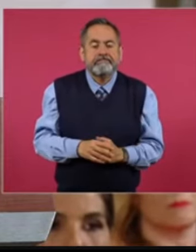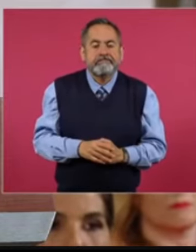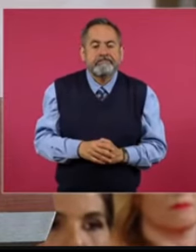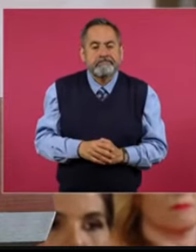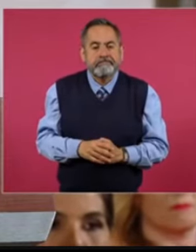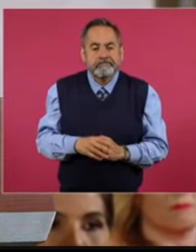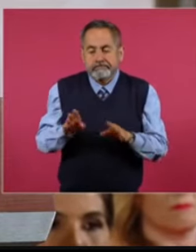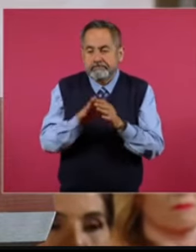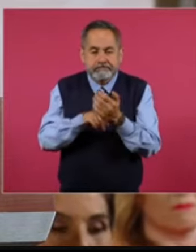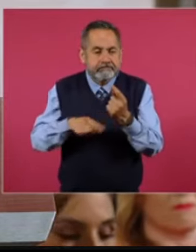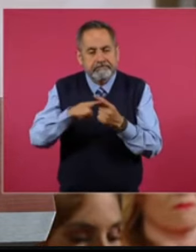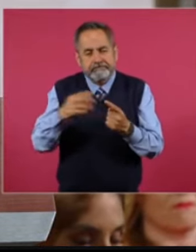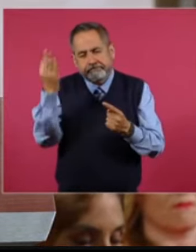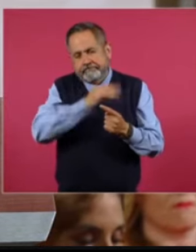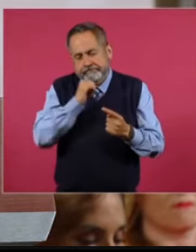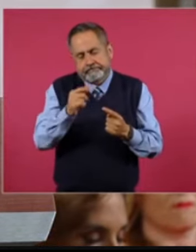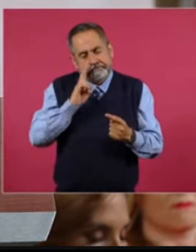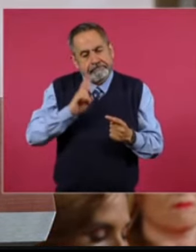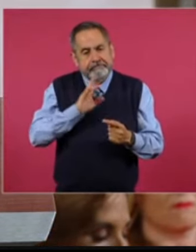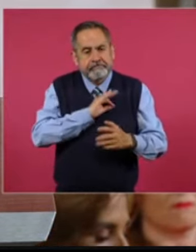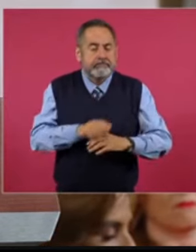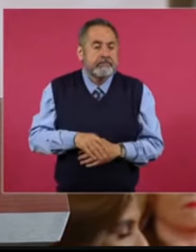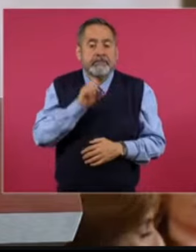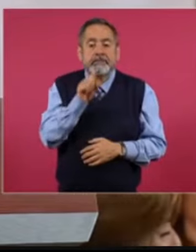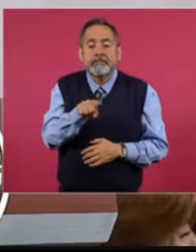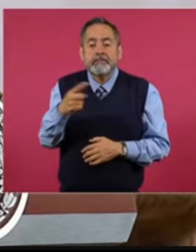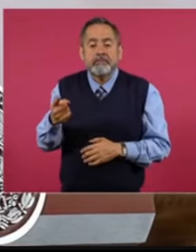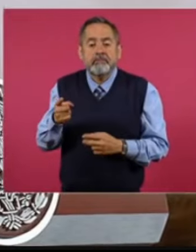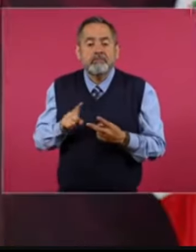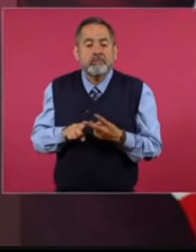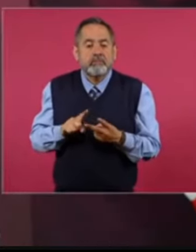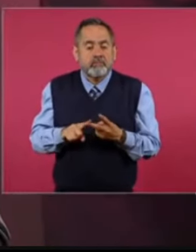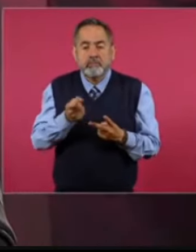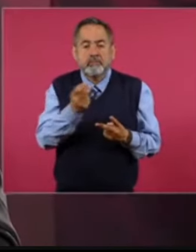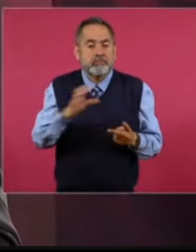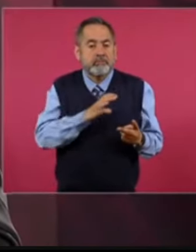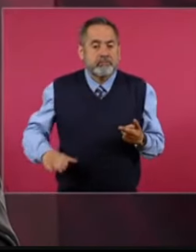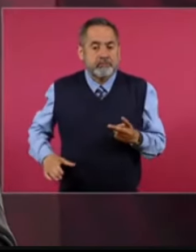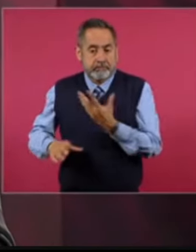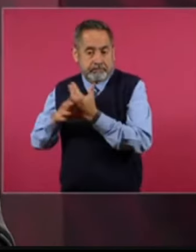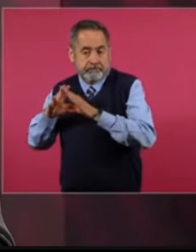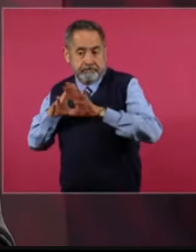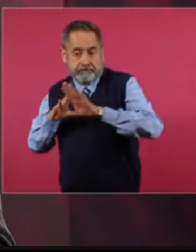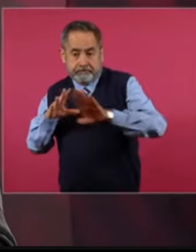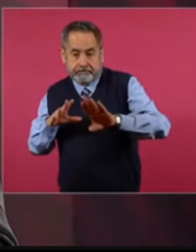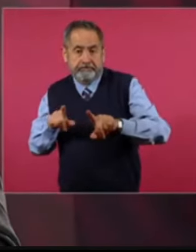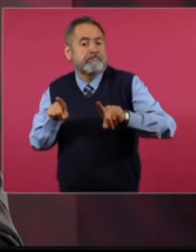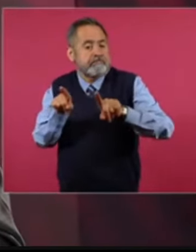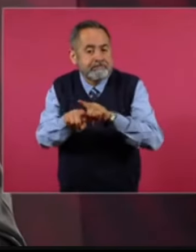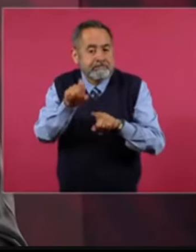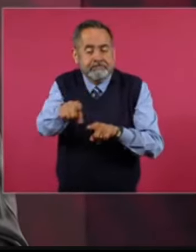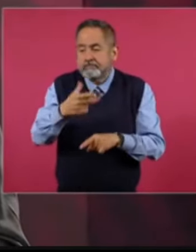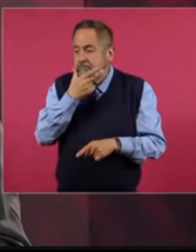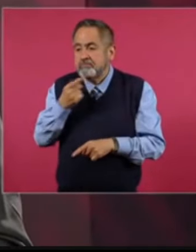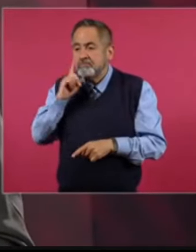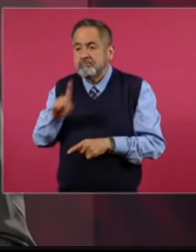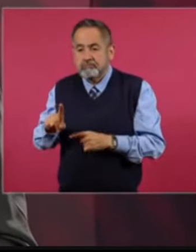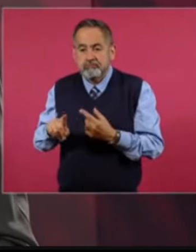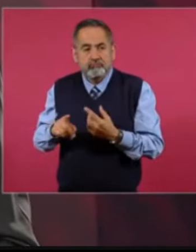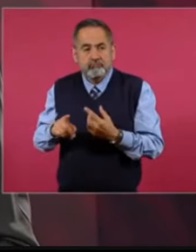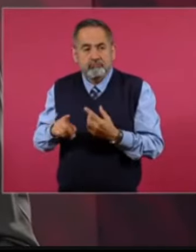le aprobó su constancia. Amigos vamos a ir a toda esta información muy nutrida. Vamos a ir al video.